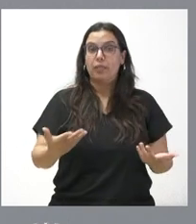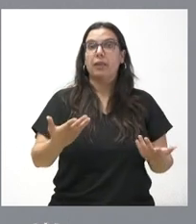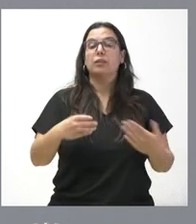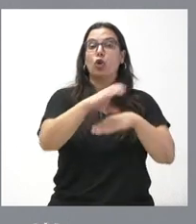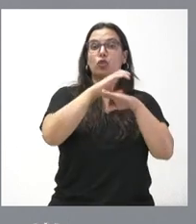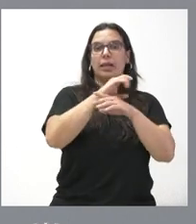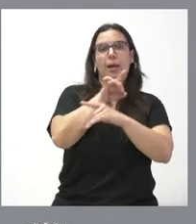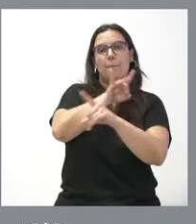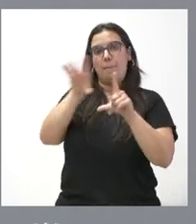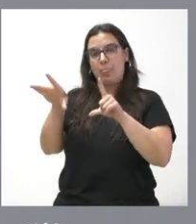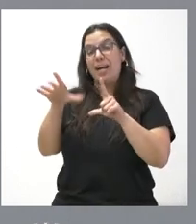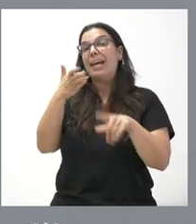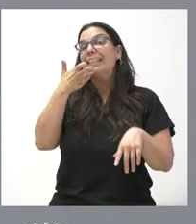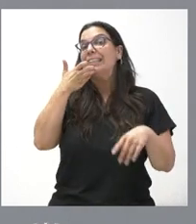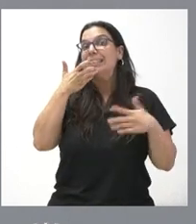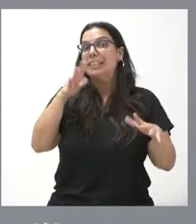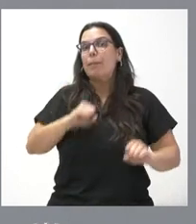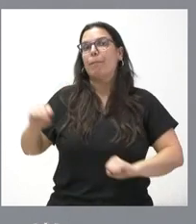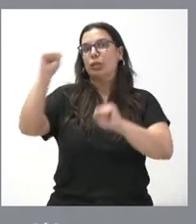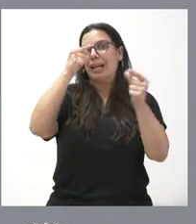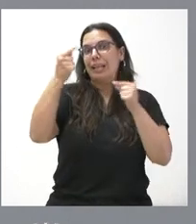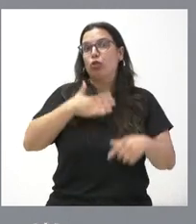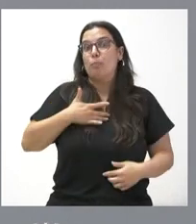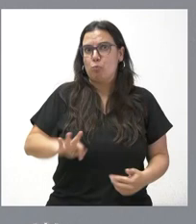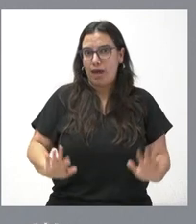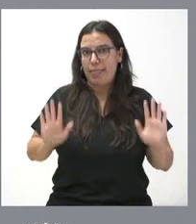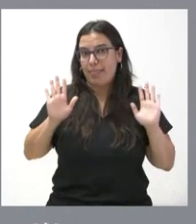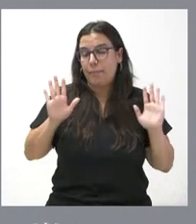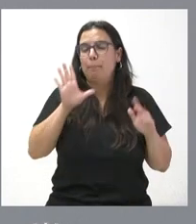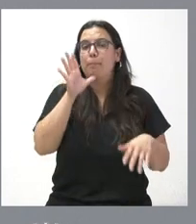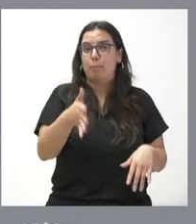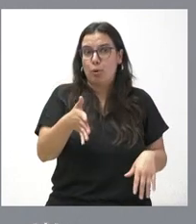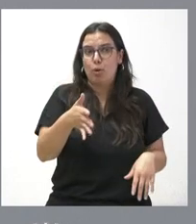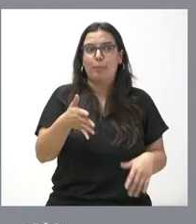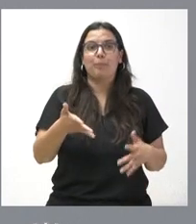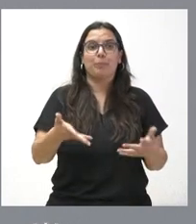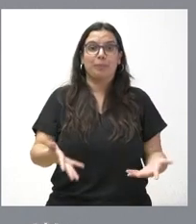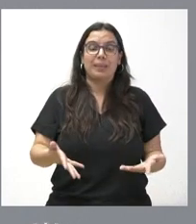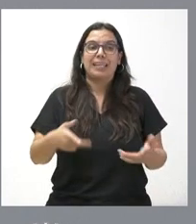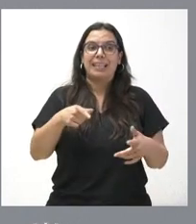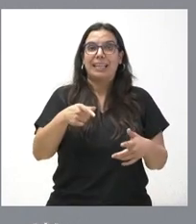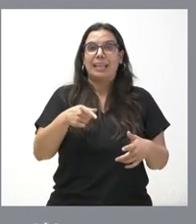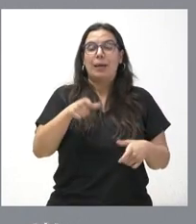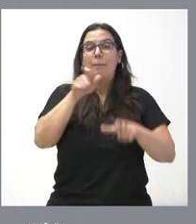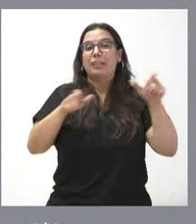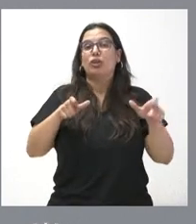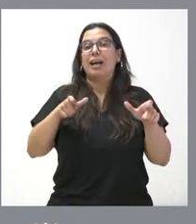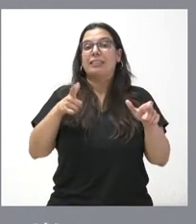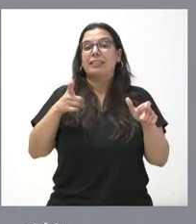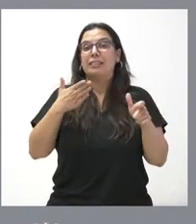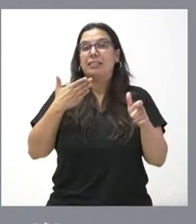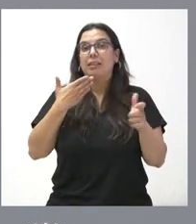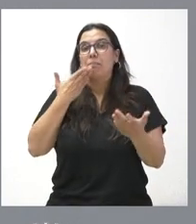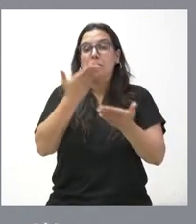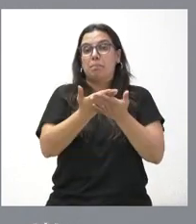siempre y cuando sea compatible con la protección de datos. Al ser un número como el que le